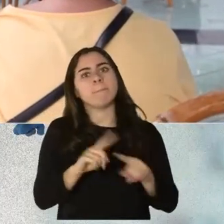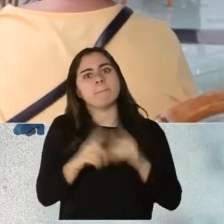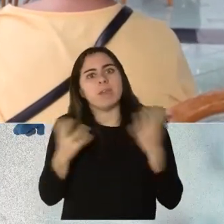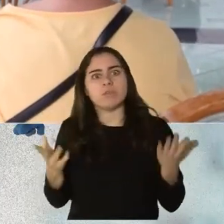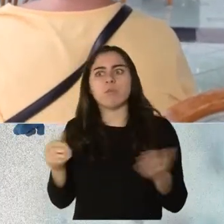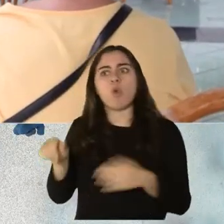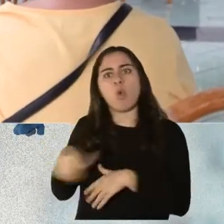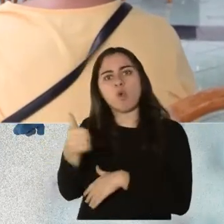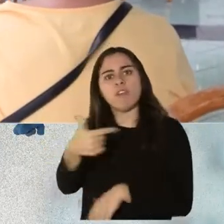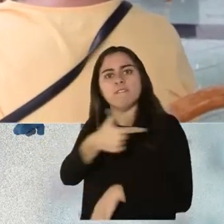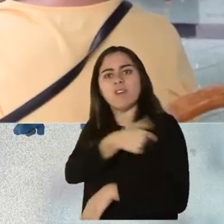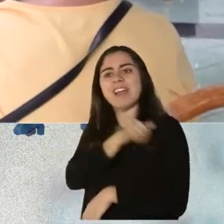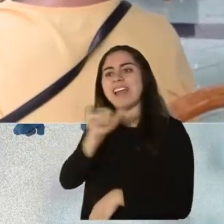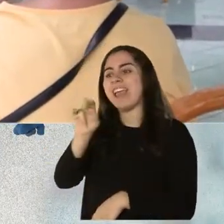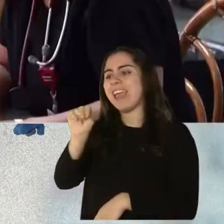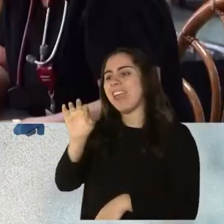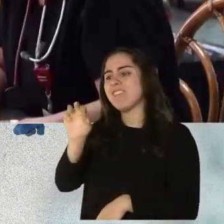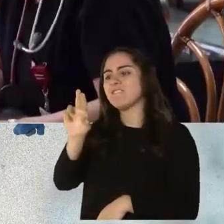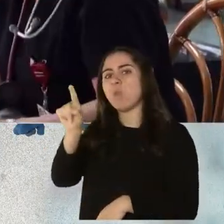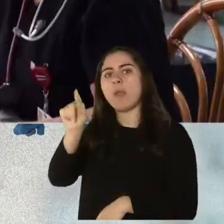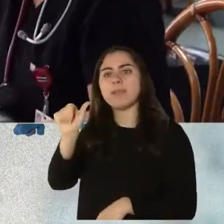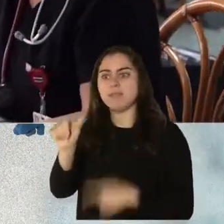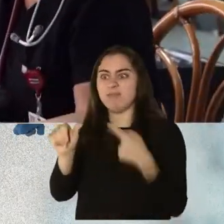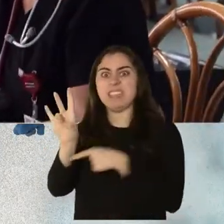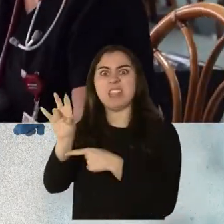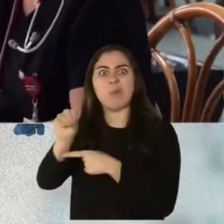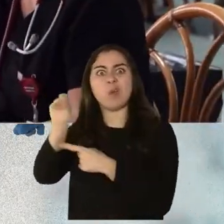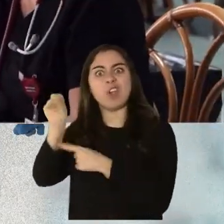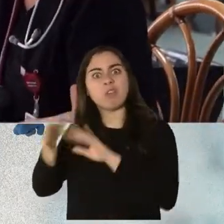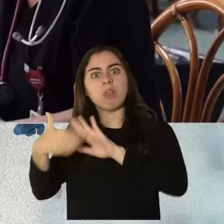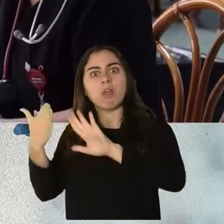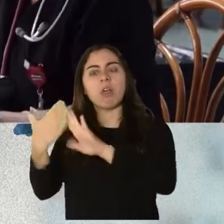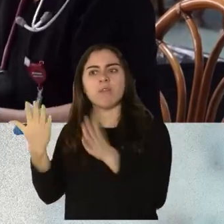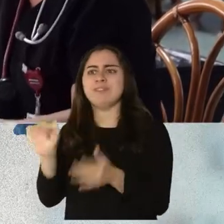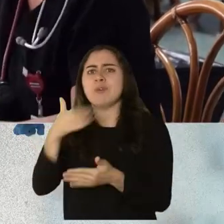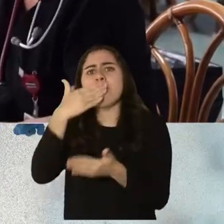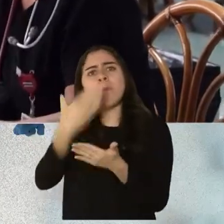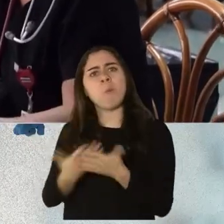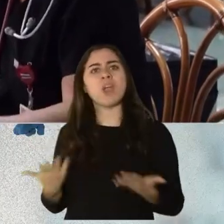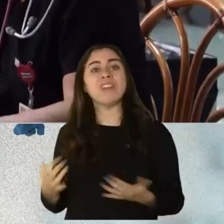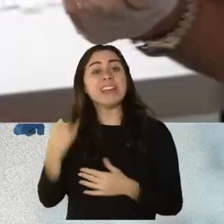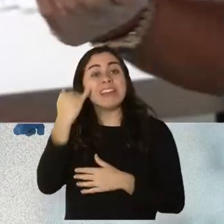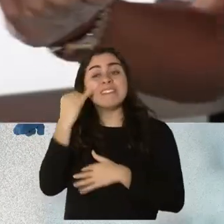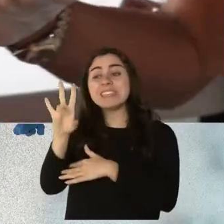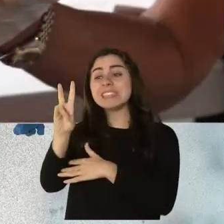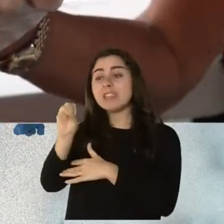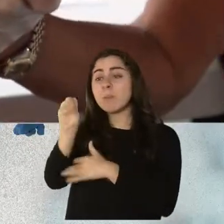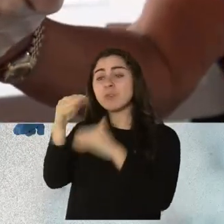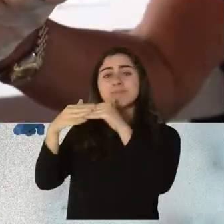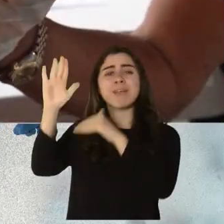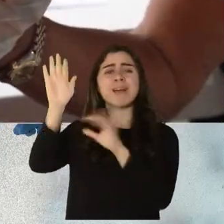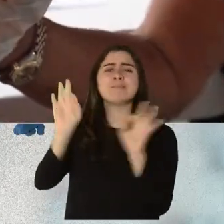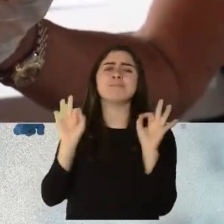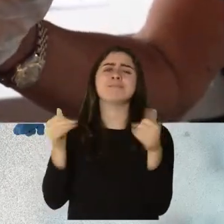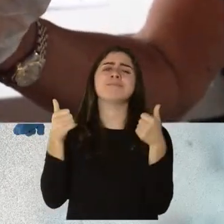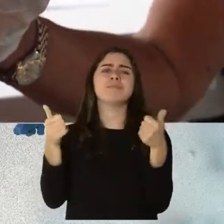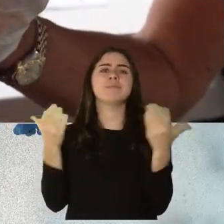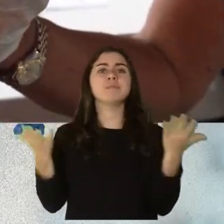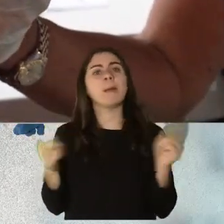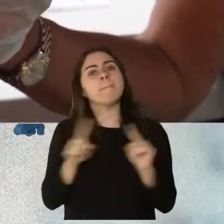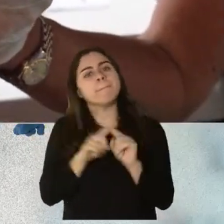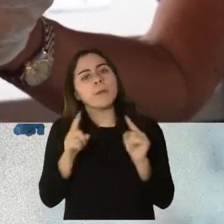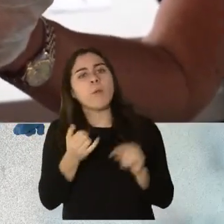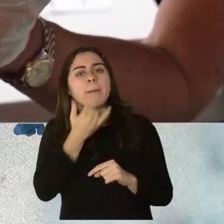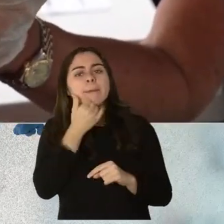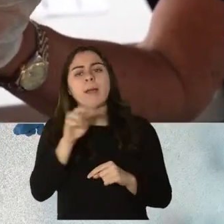70, 75 por ciento es muy bueno. En los mejores escenarios, todo lo que sea por encima del 70 por ciento es bien aceptable. Lo que pasa es que Moderna